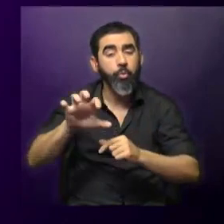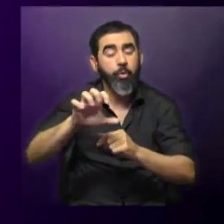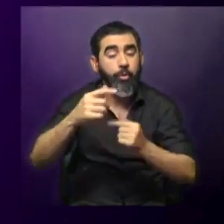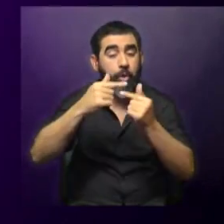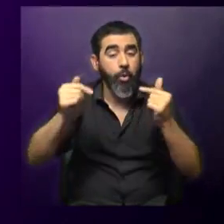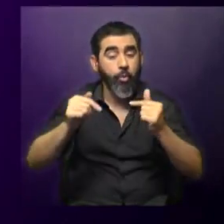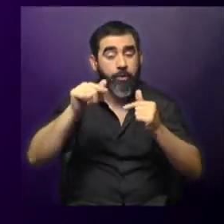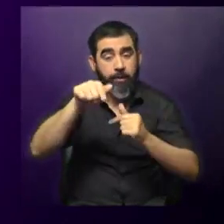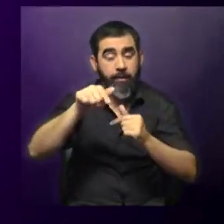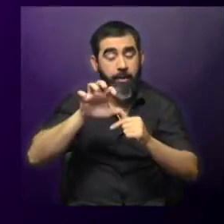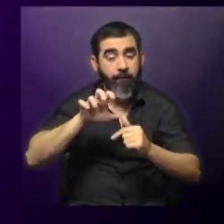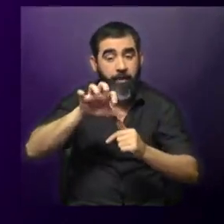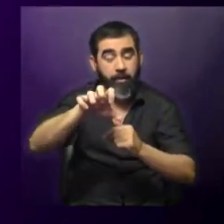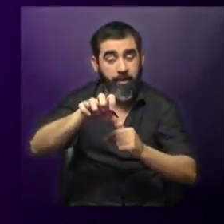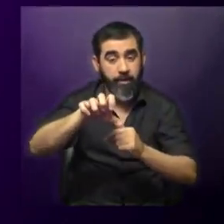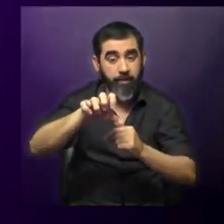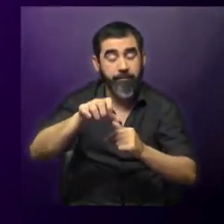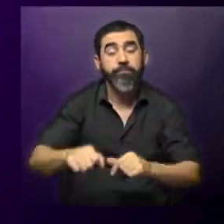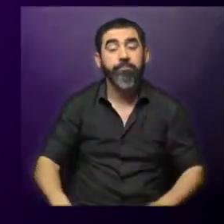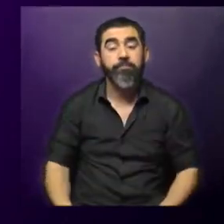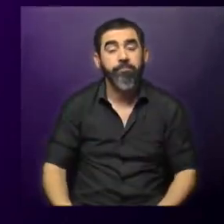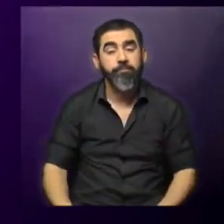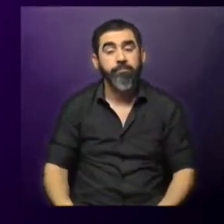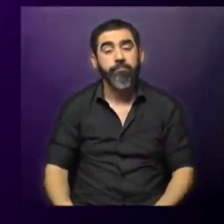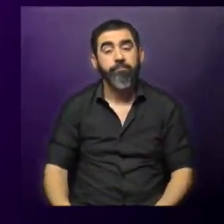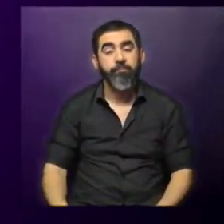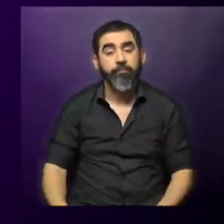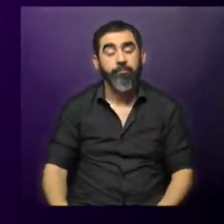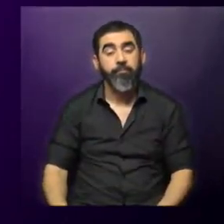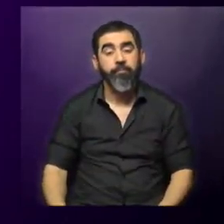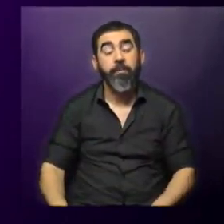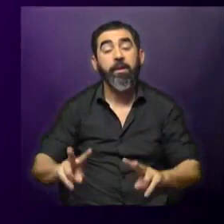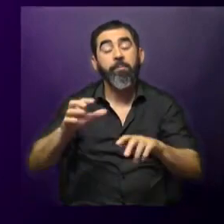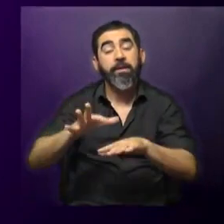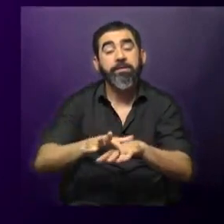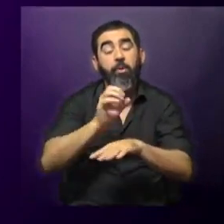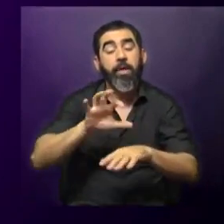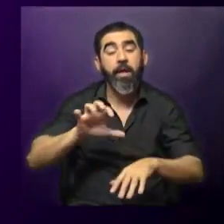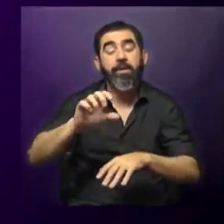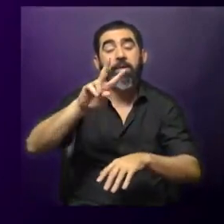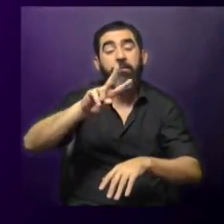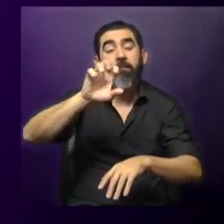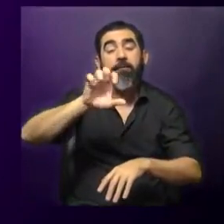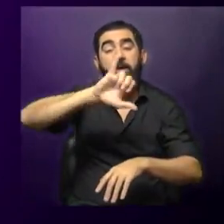compuestos aislados de estas bacterias de la Antártida sobre líneas celulares de cáncer de vejiga.